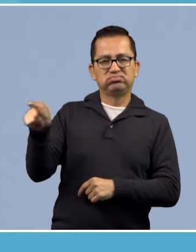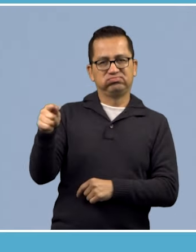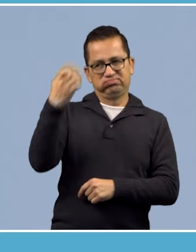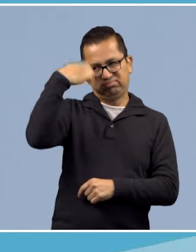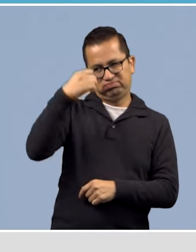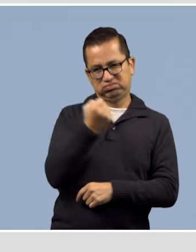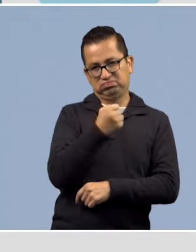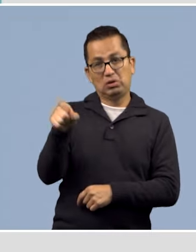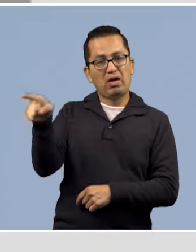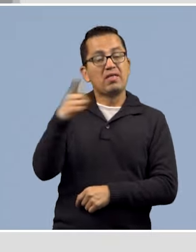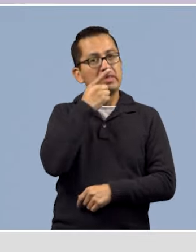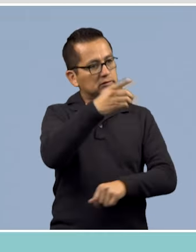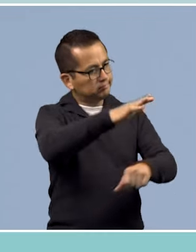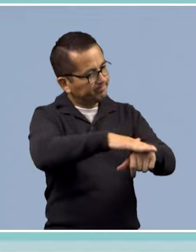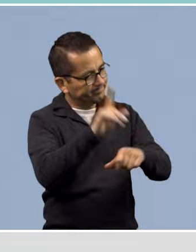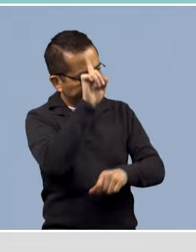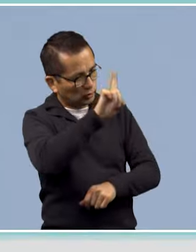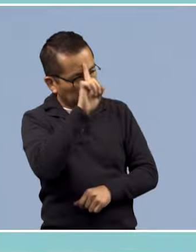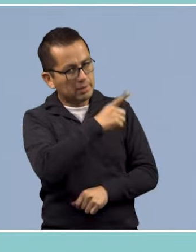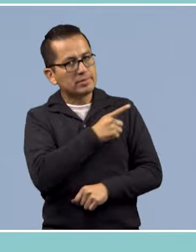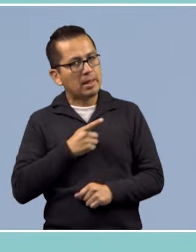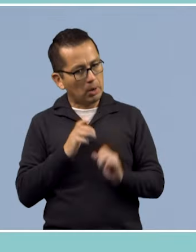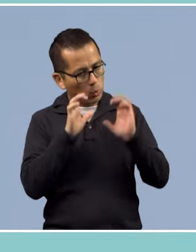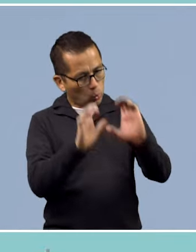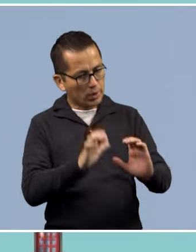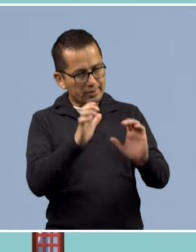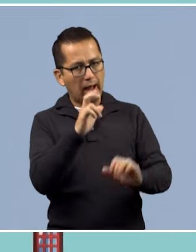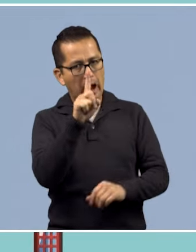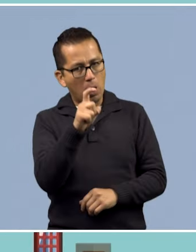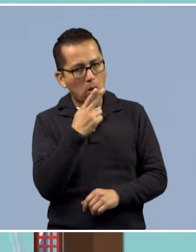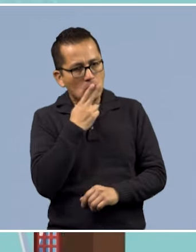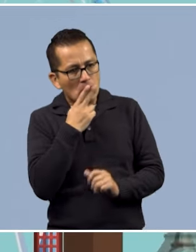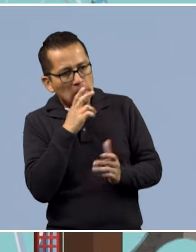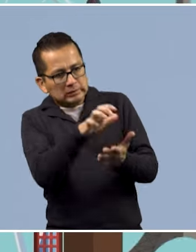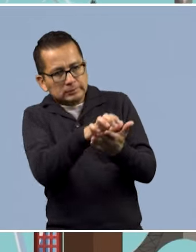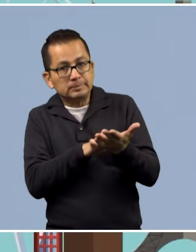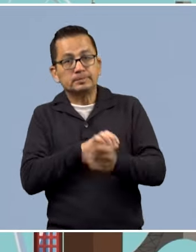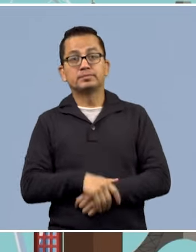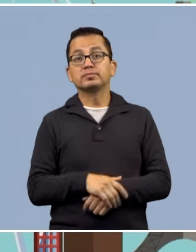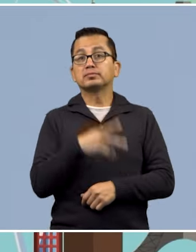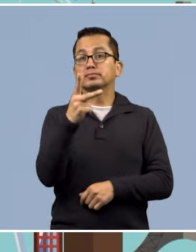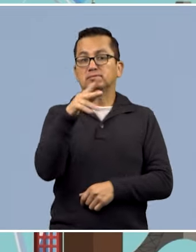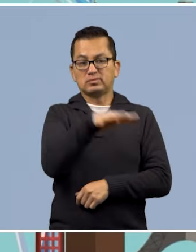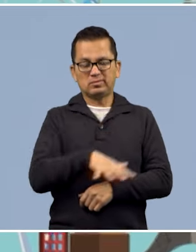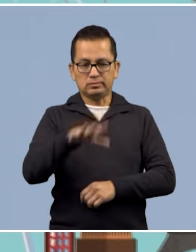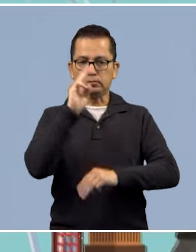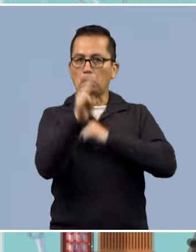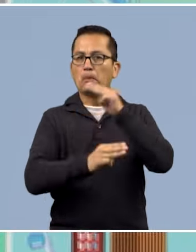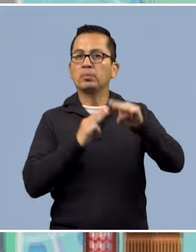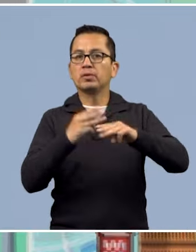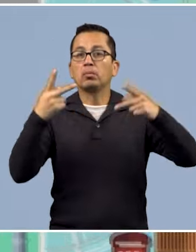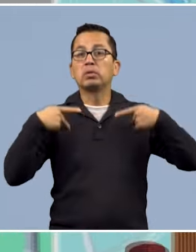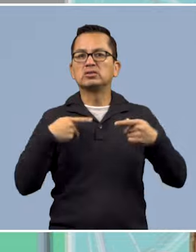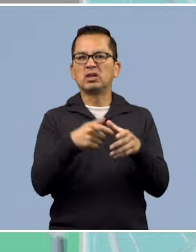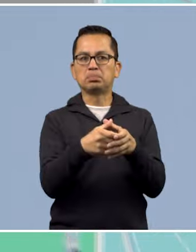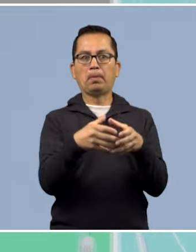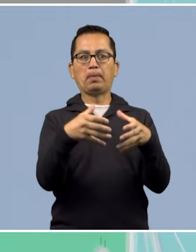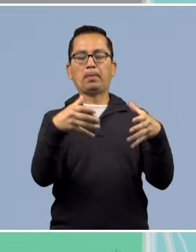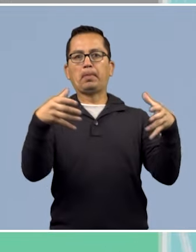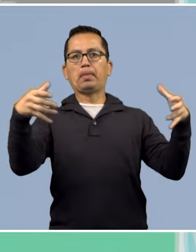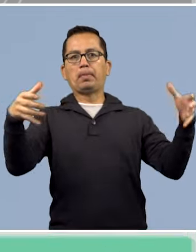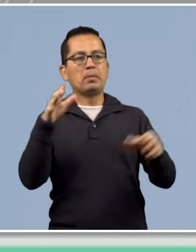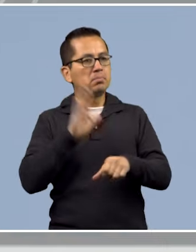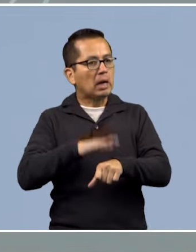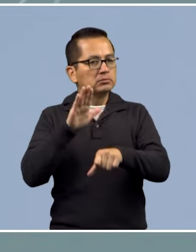que se pueda. La demanda del agua ante el crecimiento acelerado de la humanidad, que no va a detenerse, nos está llevando a ser